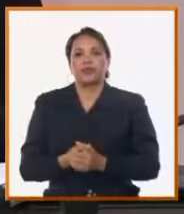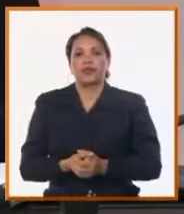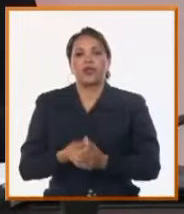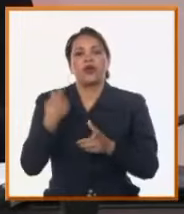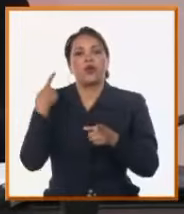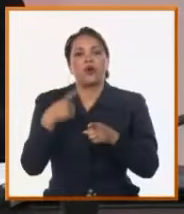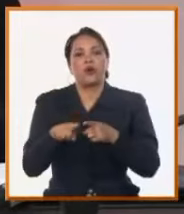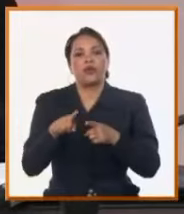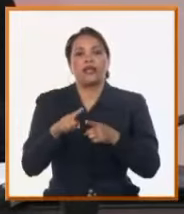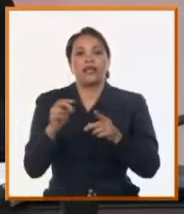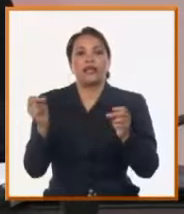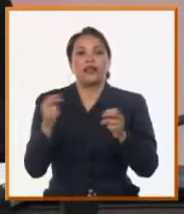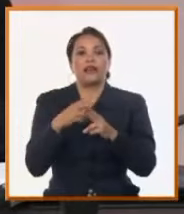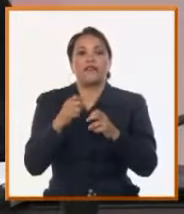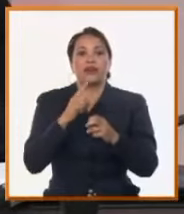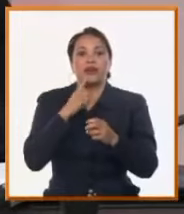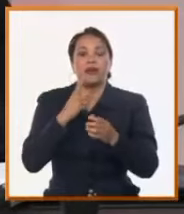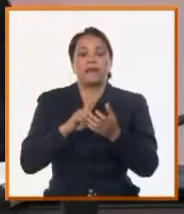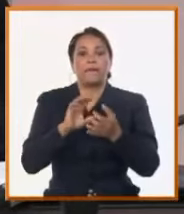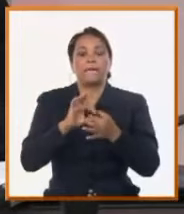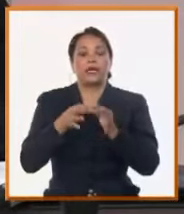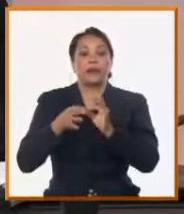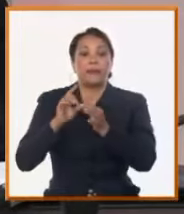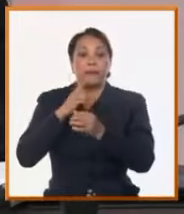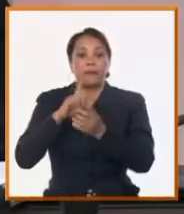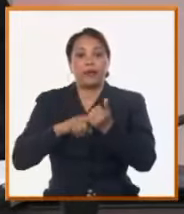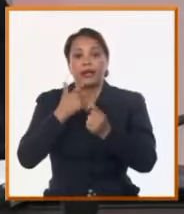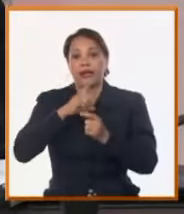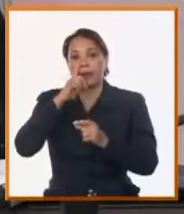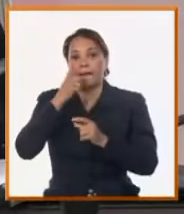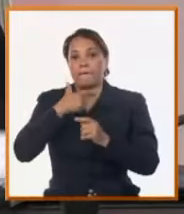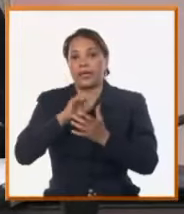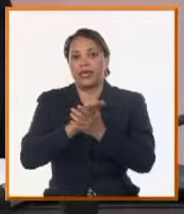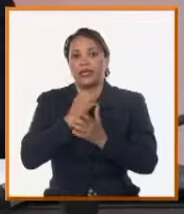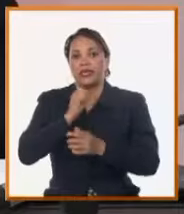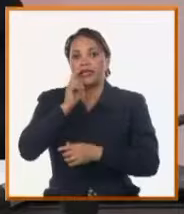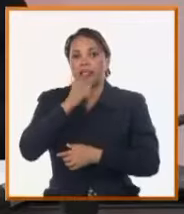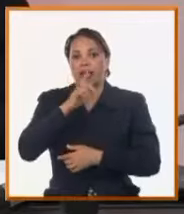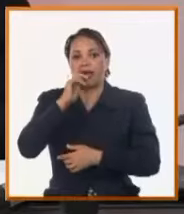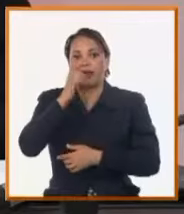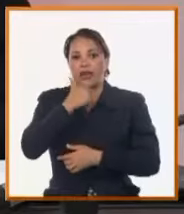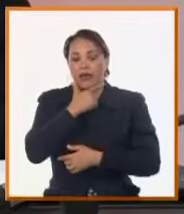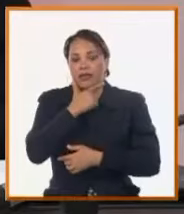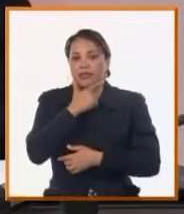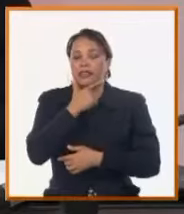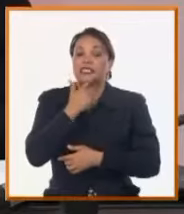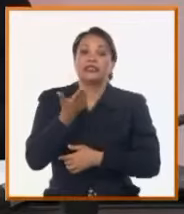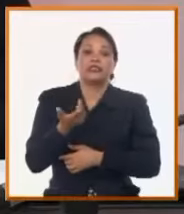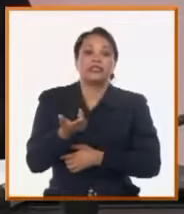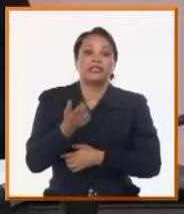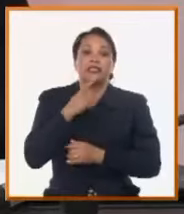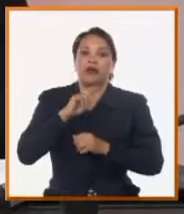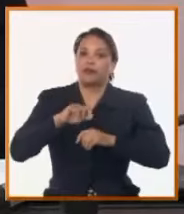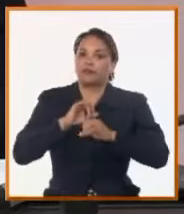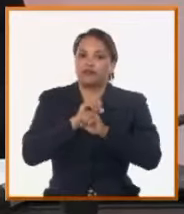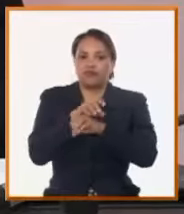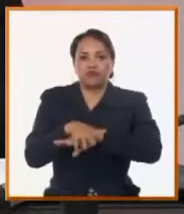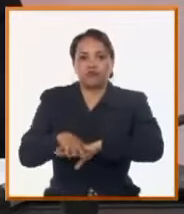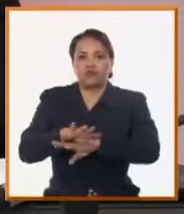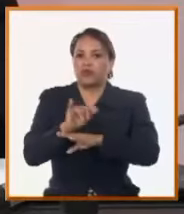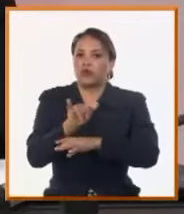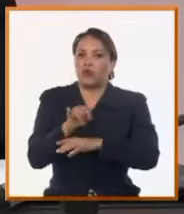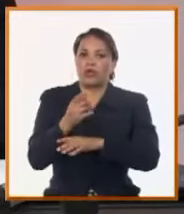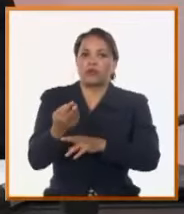en la vía Panamericana es también una agonía el tema del agua y no se le ha dado pues información. Roberto que habla de